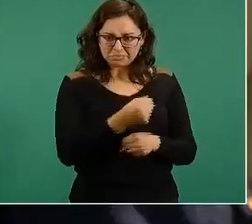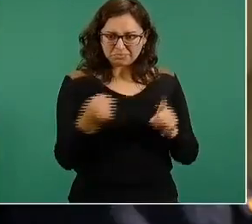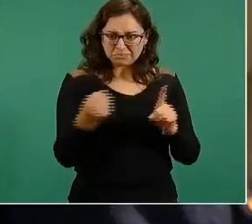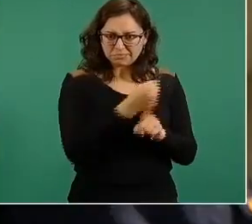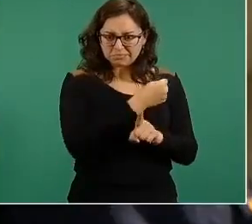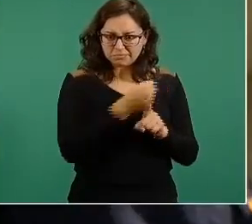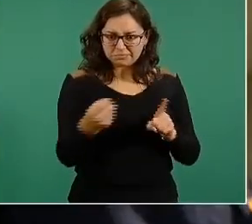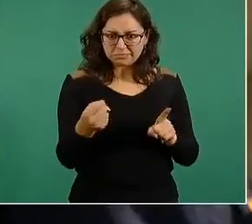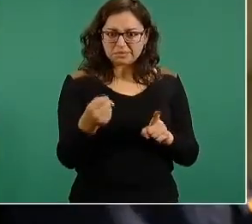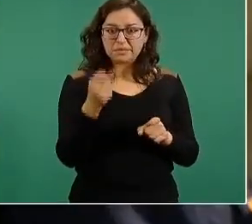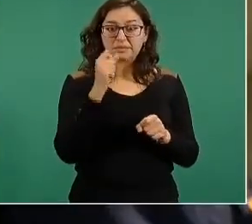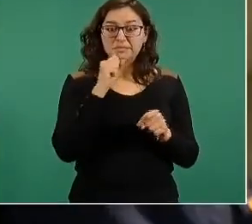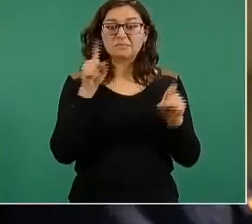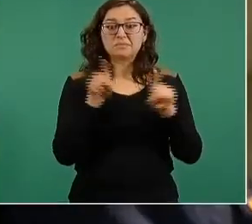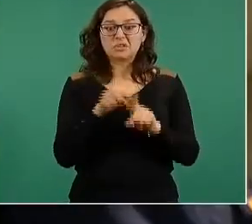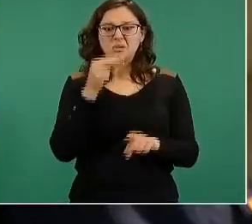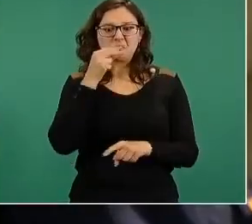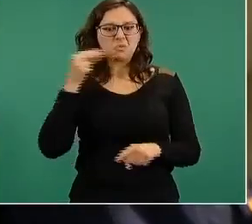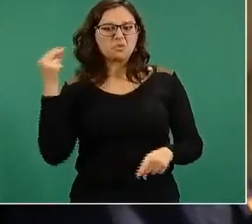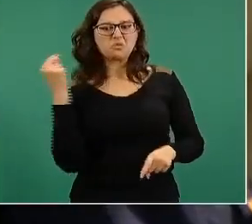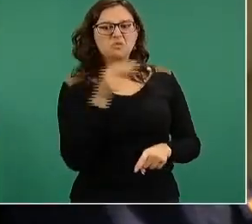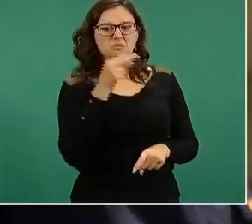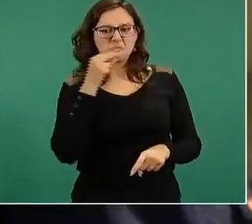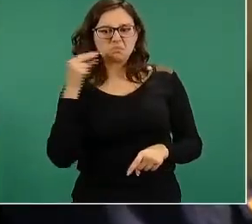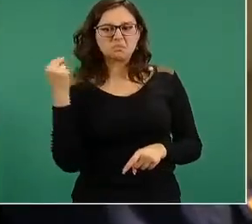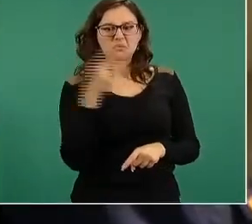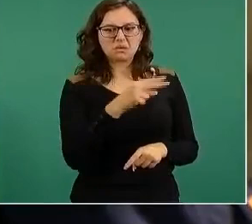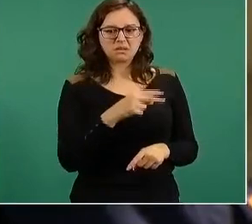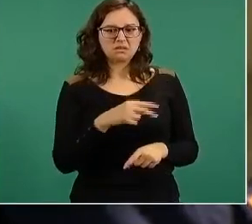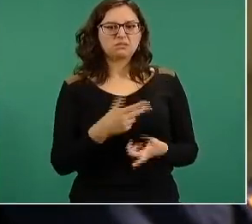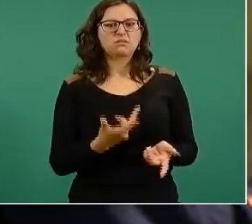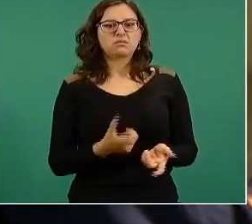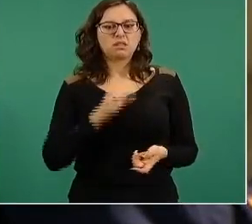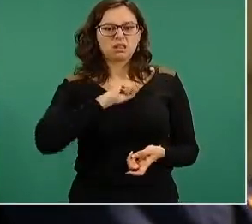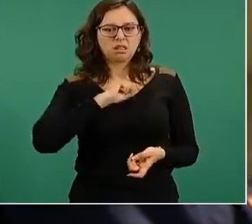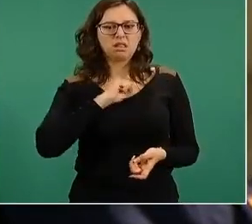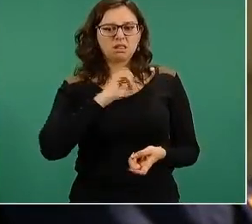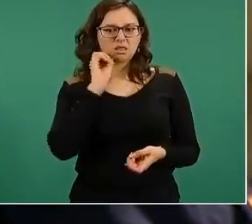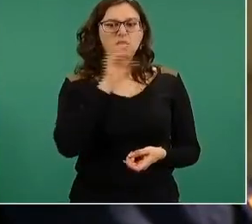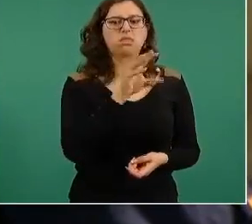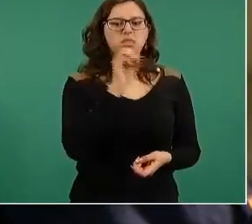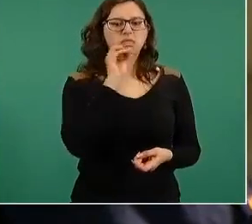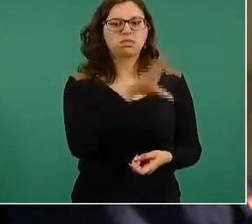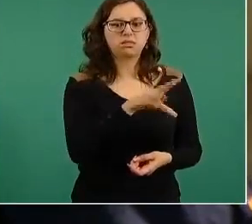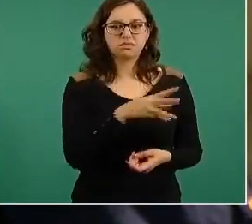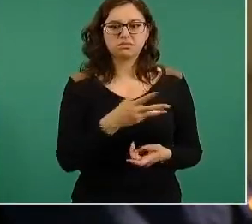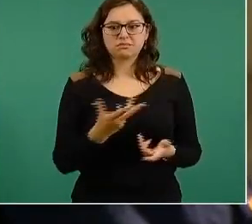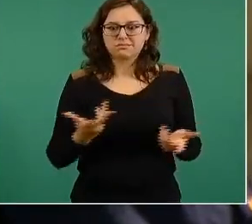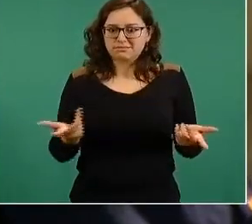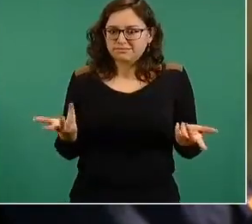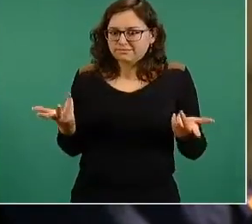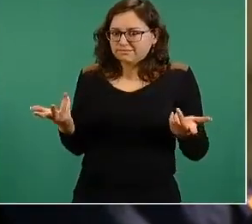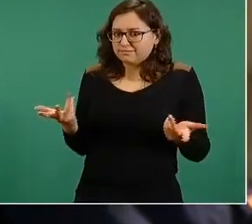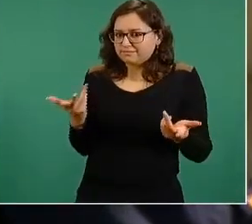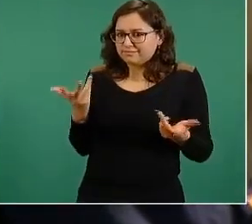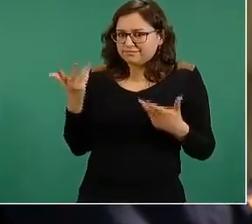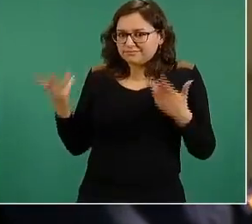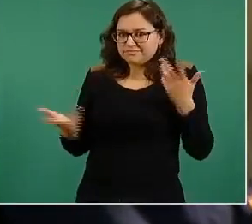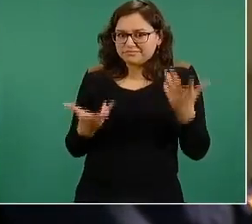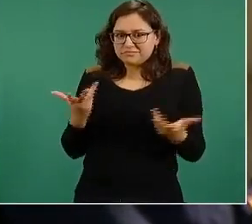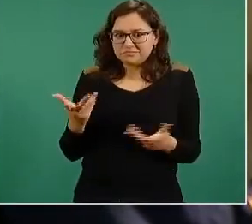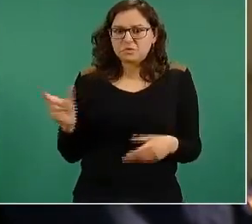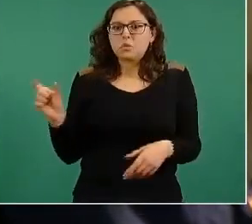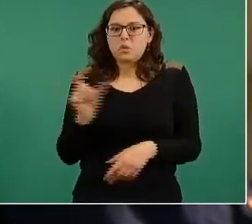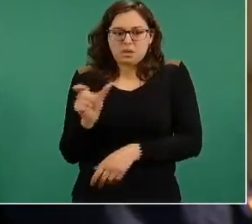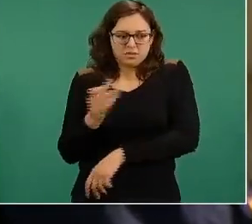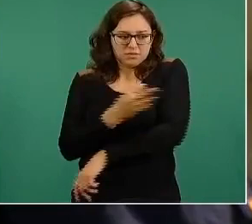los agreden con escopitajos, los tosen en la cara, los provocan. Entonces ellos dicen, bueno, ¿a nosotros cuándo?